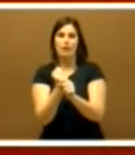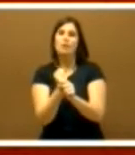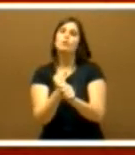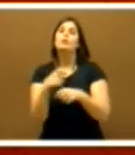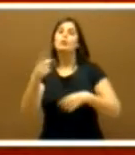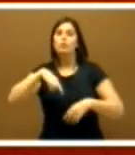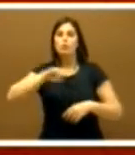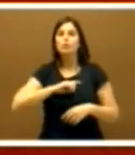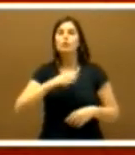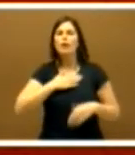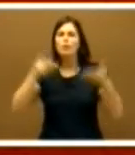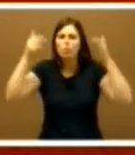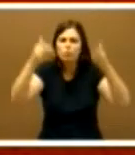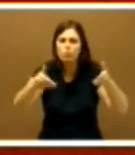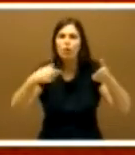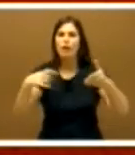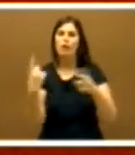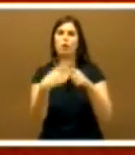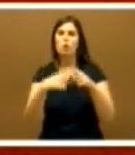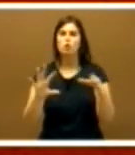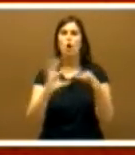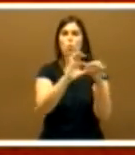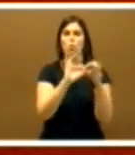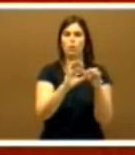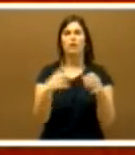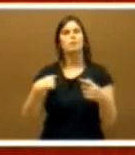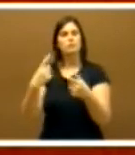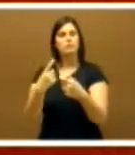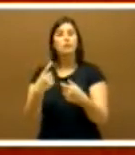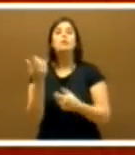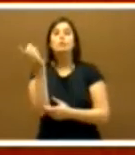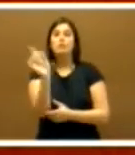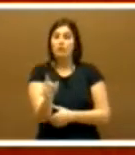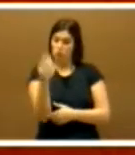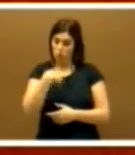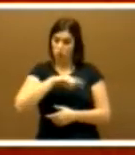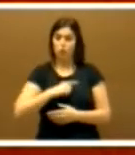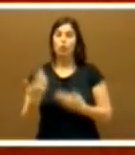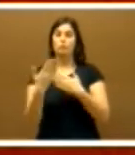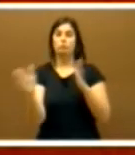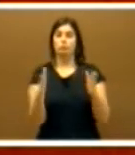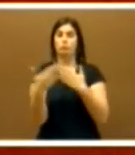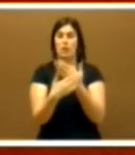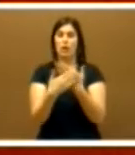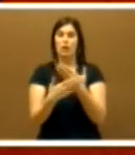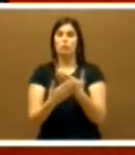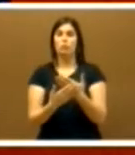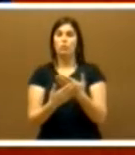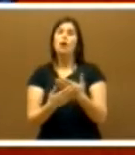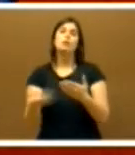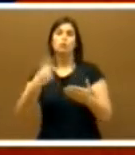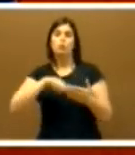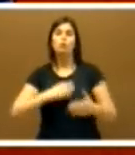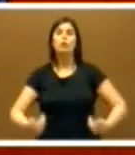que en lo que nos separa. Tenemos la responsabilidad de que esta legislatura sea la legislatura del